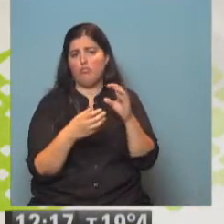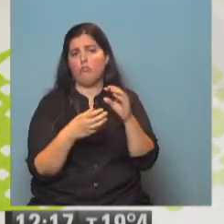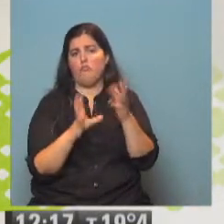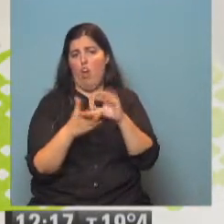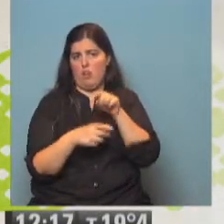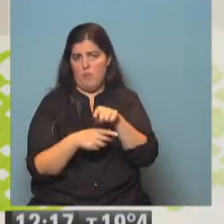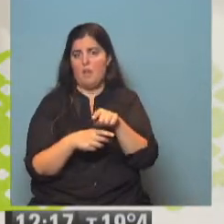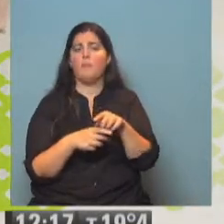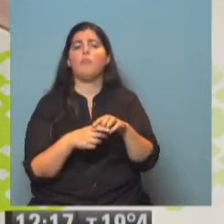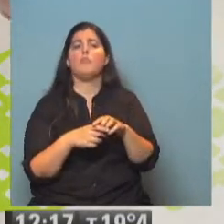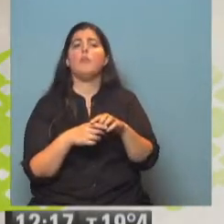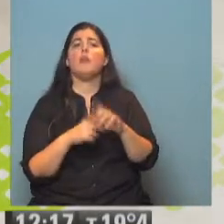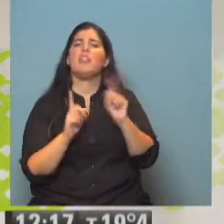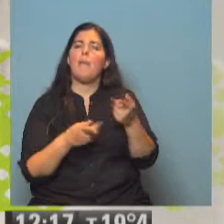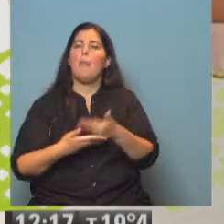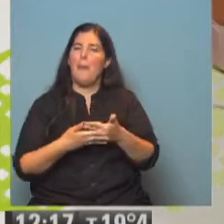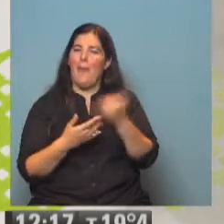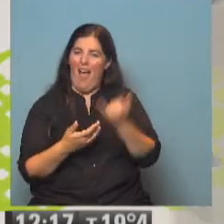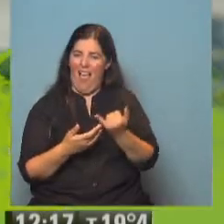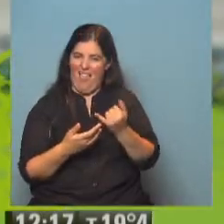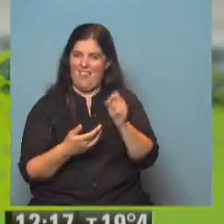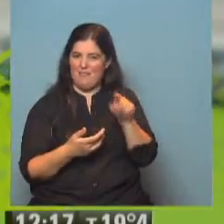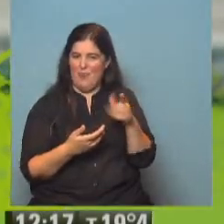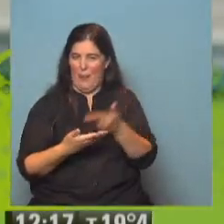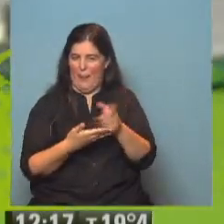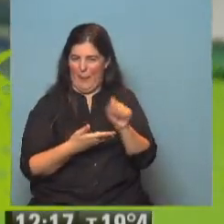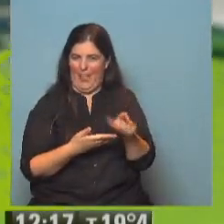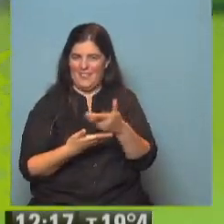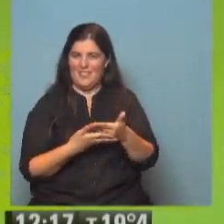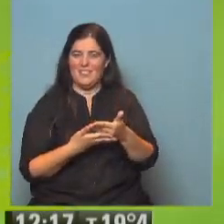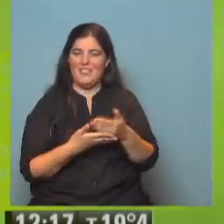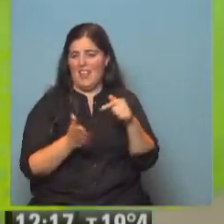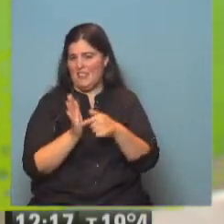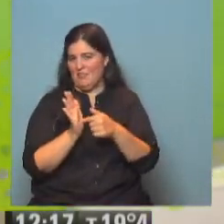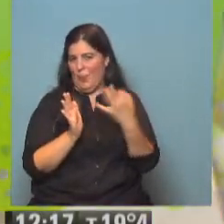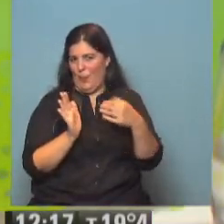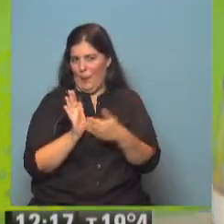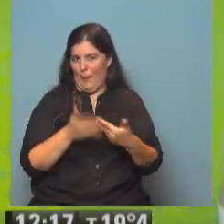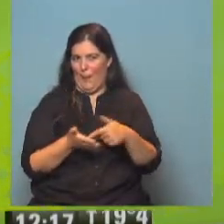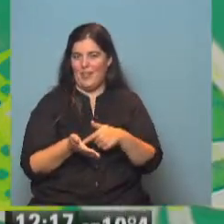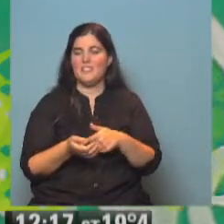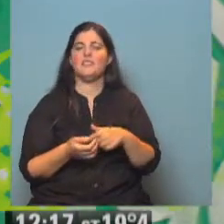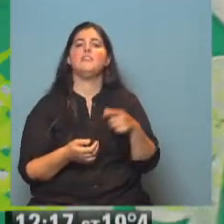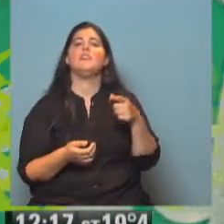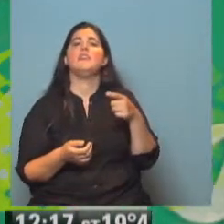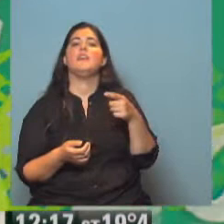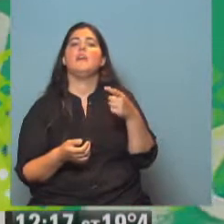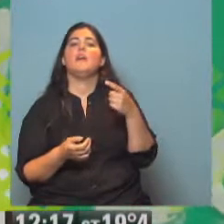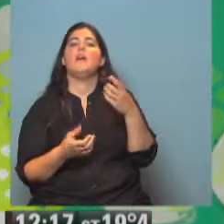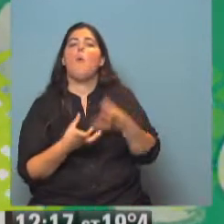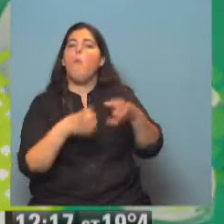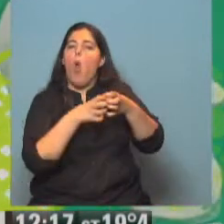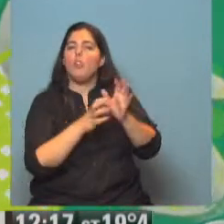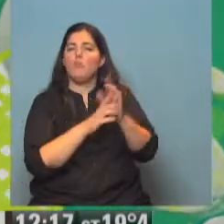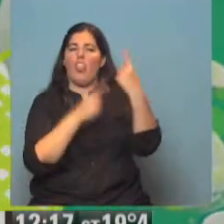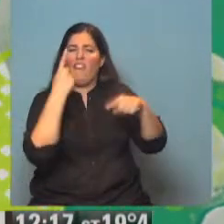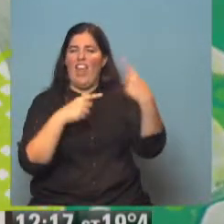forma. Y también tenemos de los bebés. Estas son las de los bebés. Claro. Estas son directamente de los bebés. Entonces, hay diferentes calidades de bolsa. Dentro